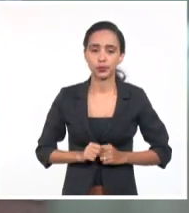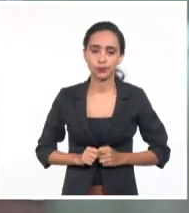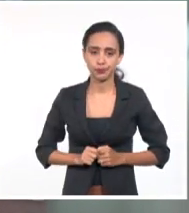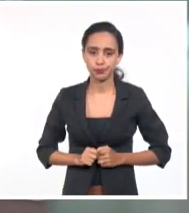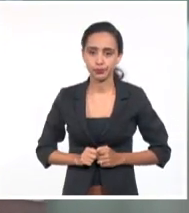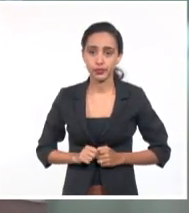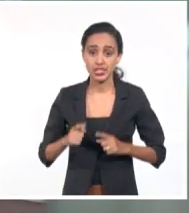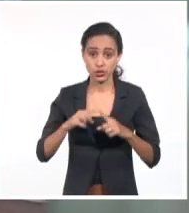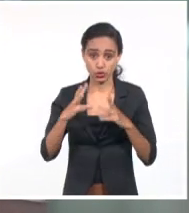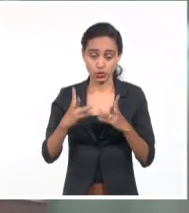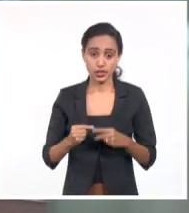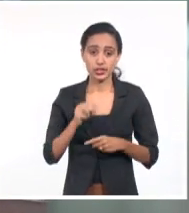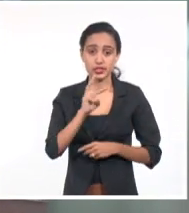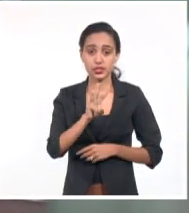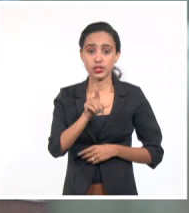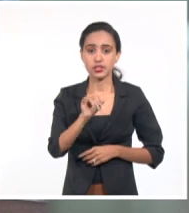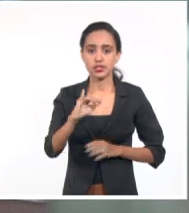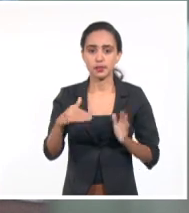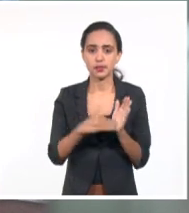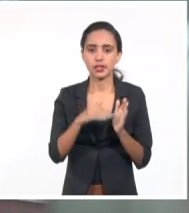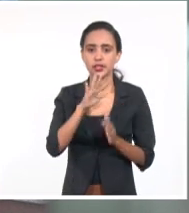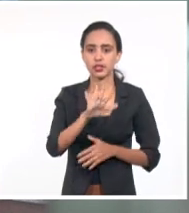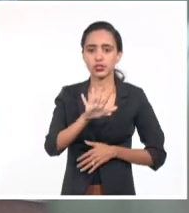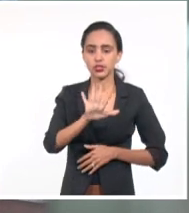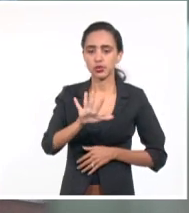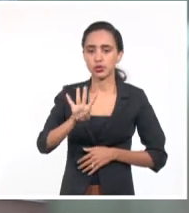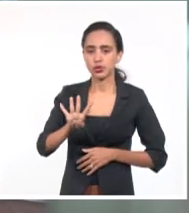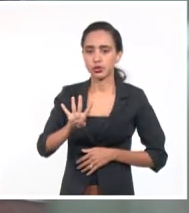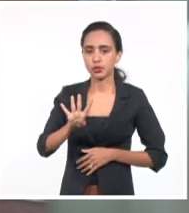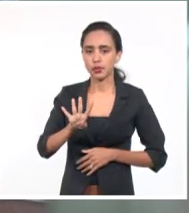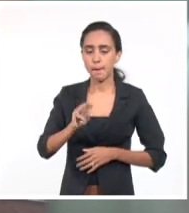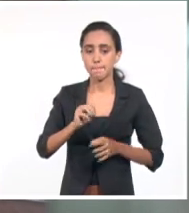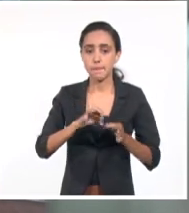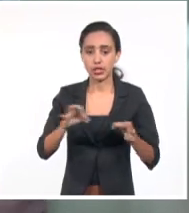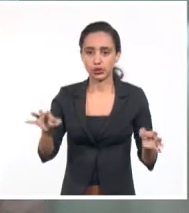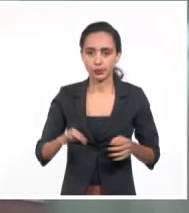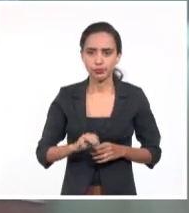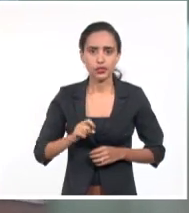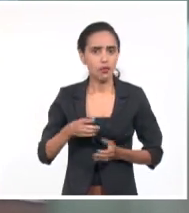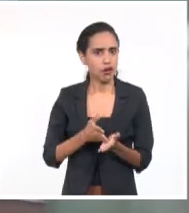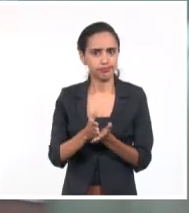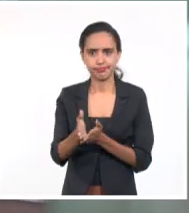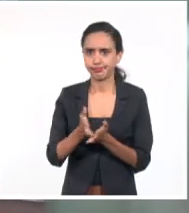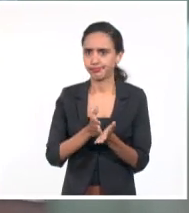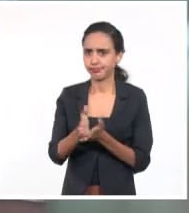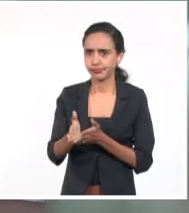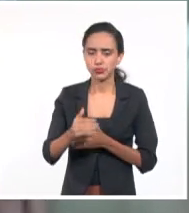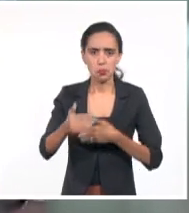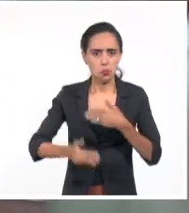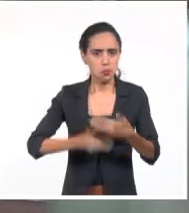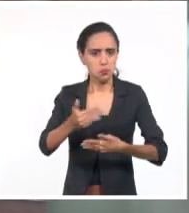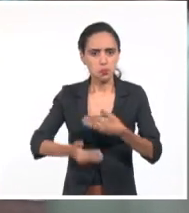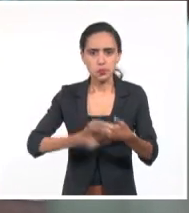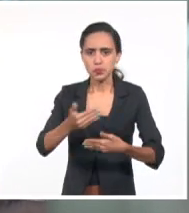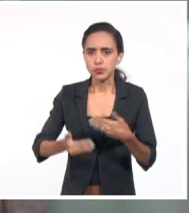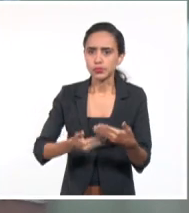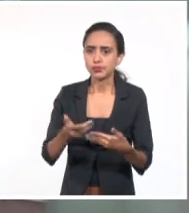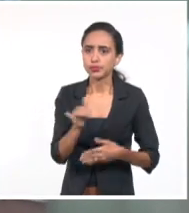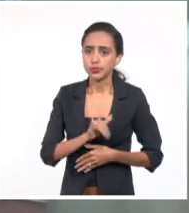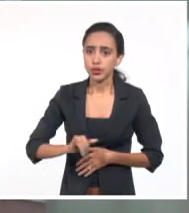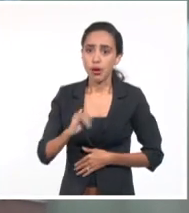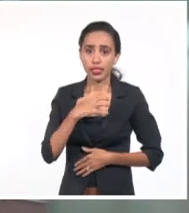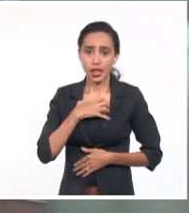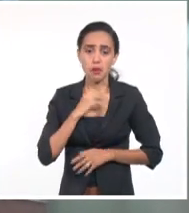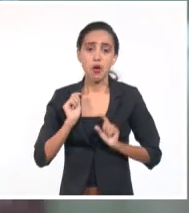que son 316.554 metros cuadrados. Y va a seguir el proceso de seguir entrando lo que tenemos que